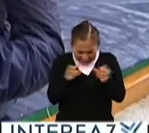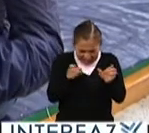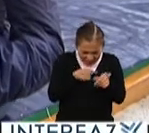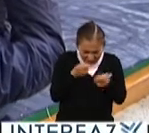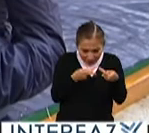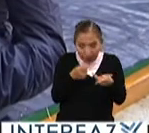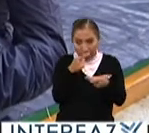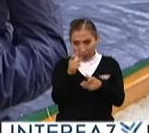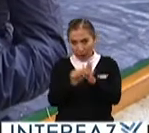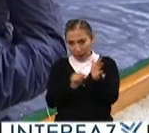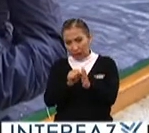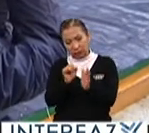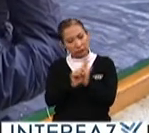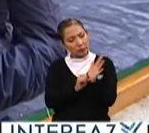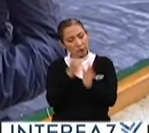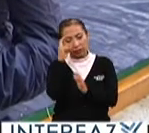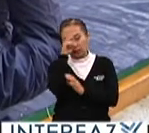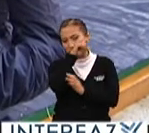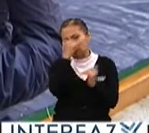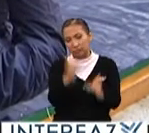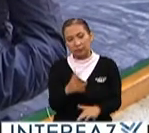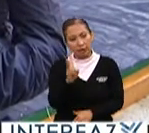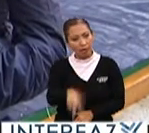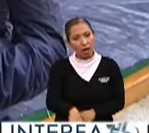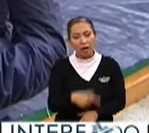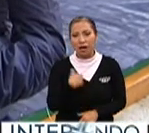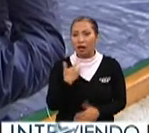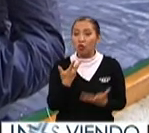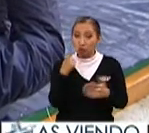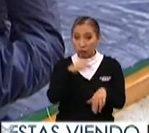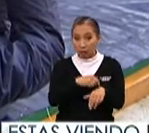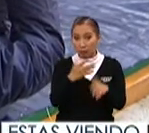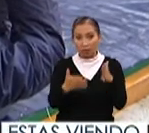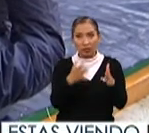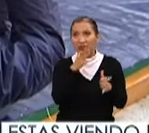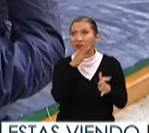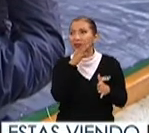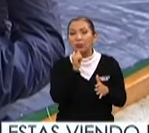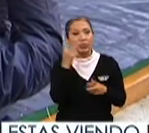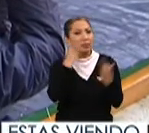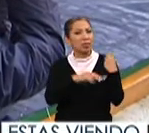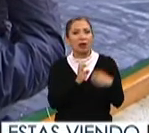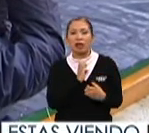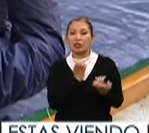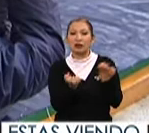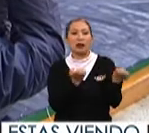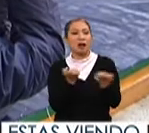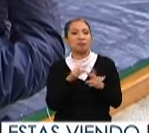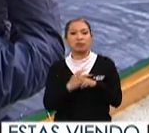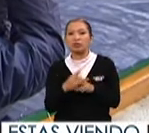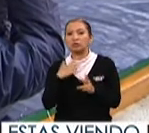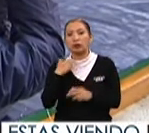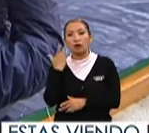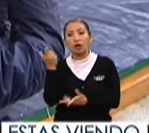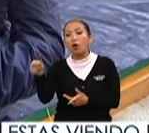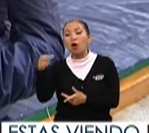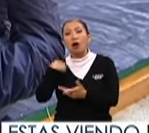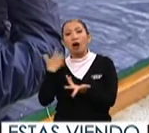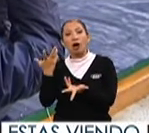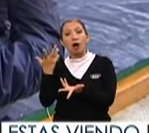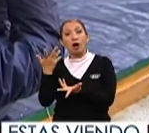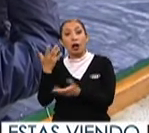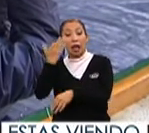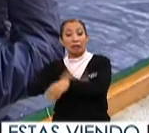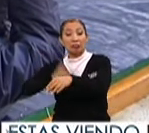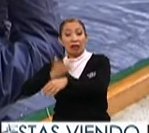los primeros semestres fueron muy complicados para mí incluso hubo un tiempo en que no pude venir a entrenar lucha porque yo me había quedado en un horario de la